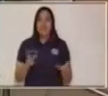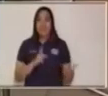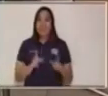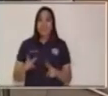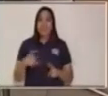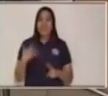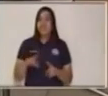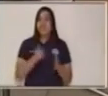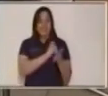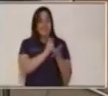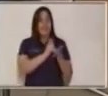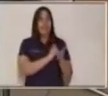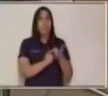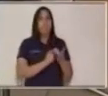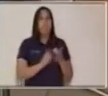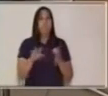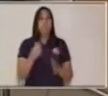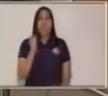¡Fuera!